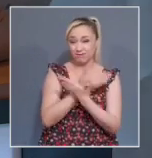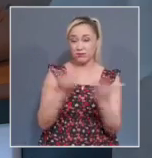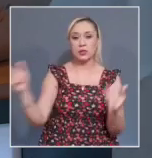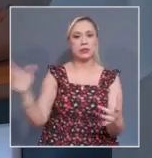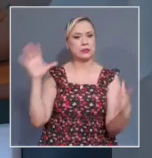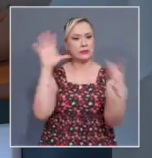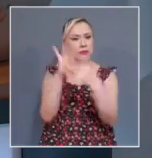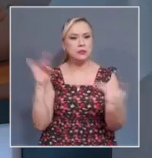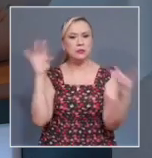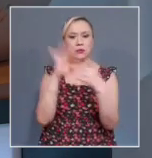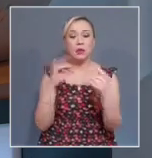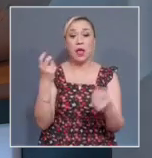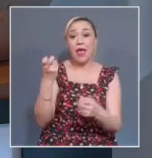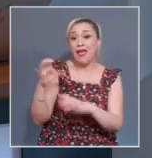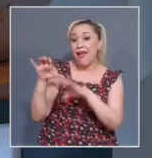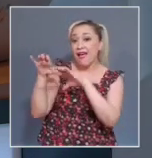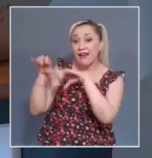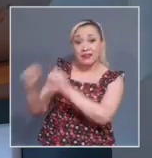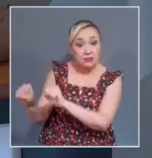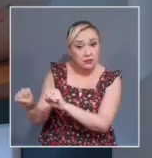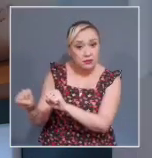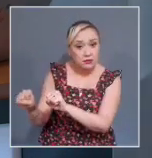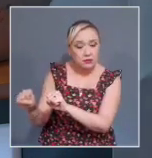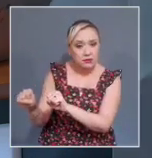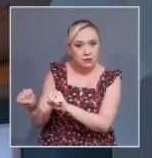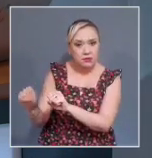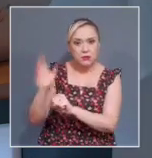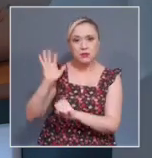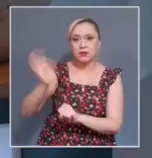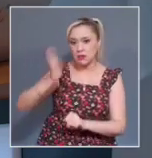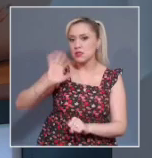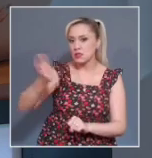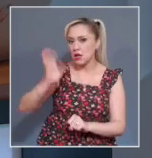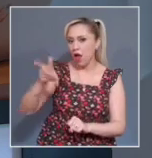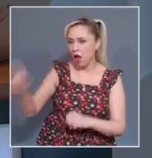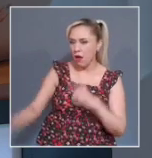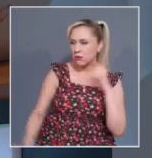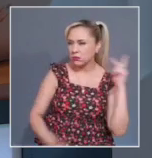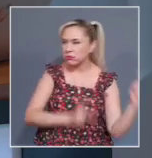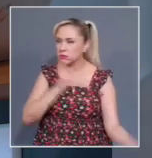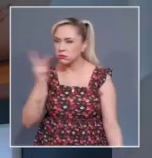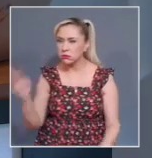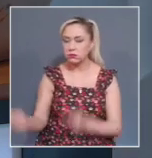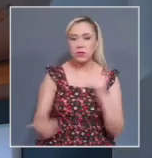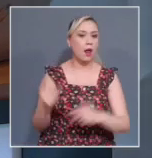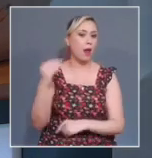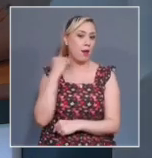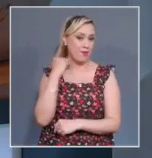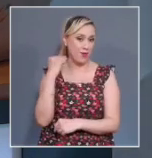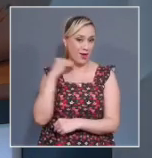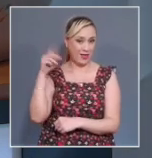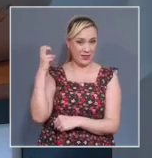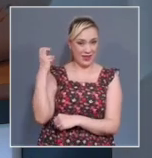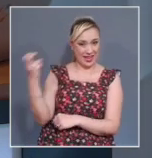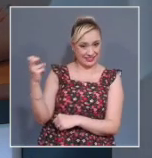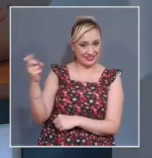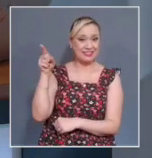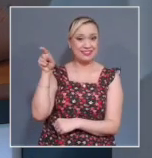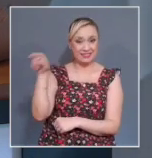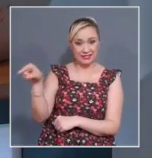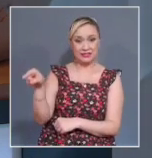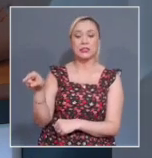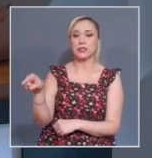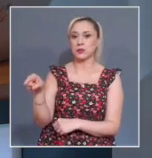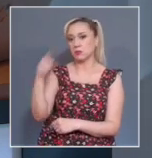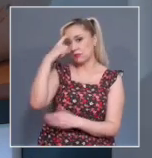detención, esto en una actualización que hace sobre el tema, las y los abogados del Instituto Federal de Defensoría Pública, quienes asisten a la jueza